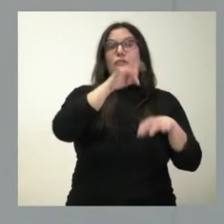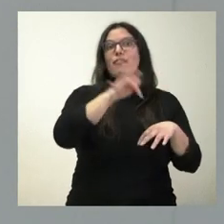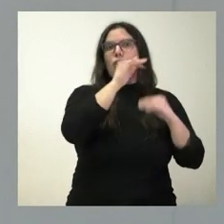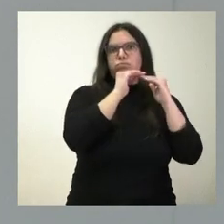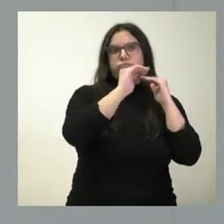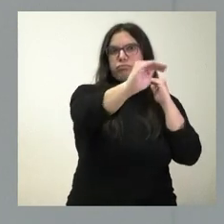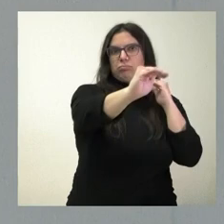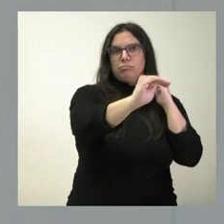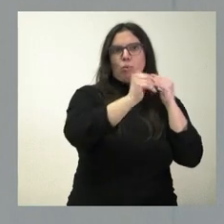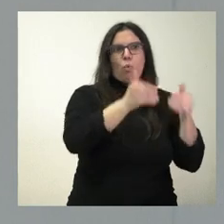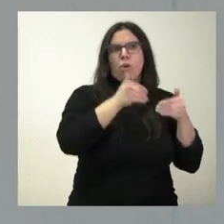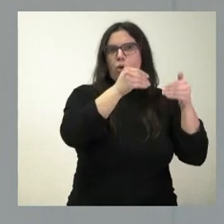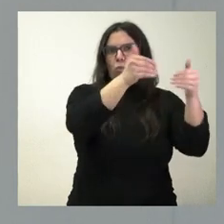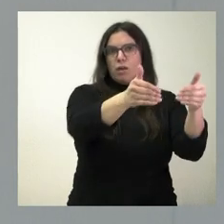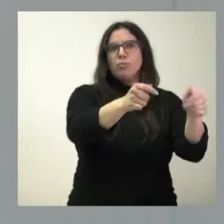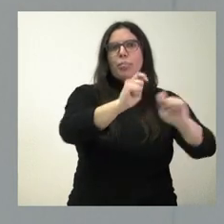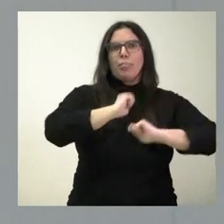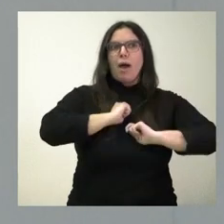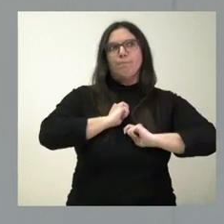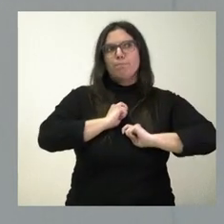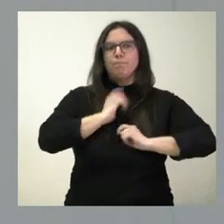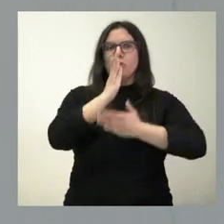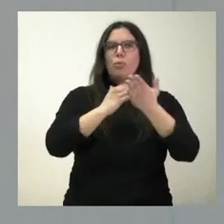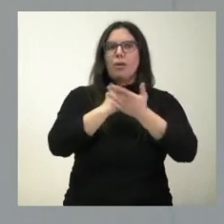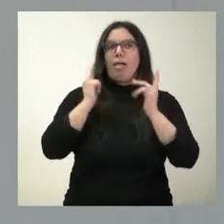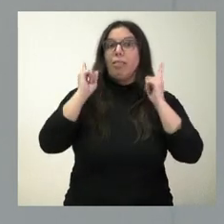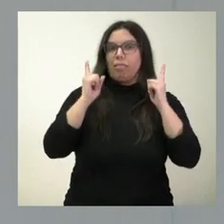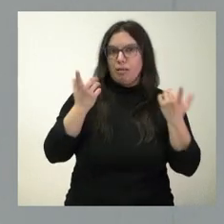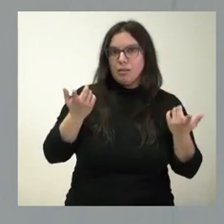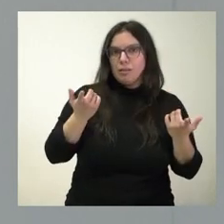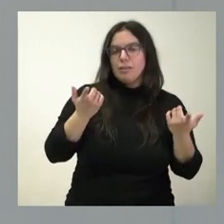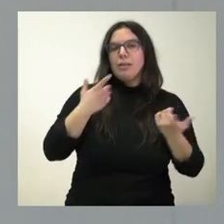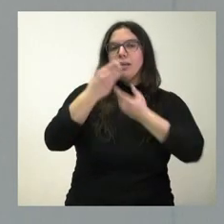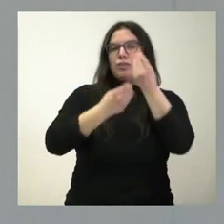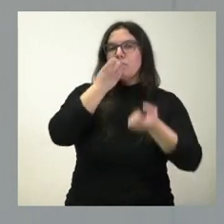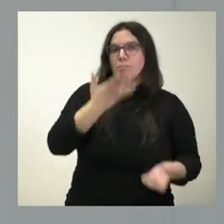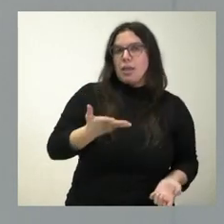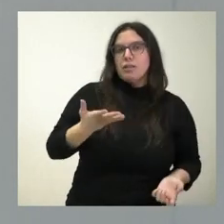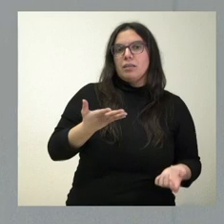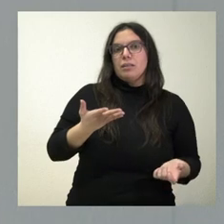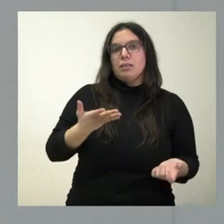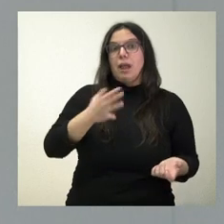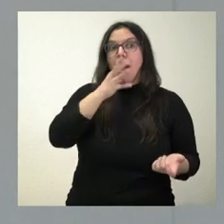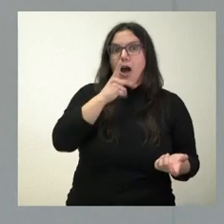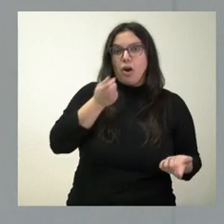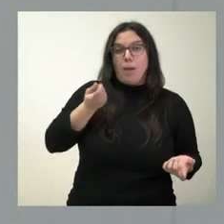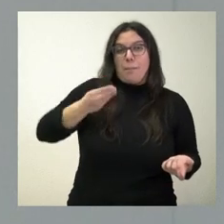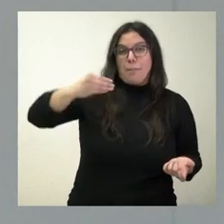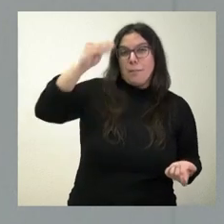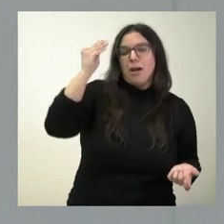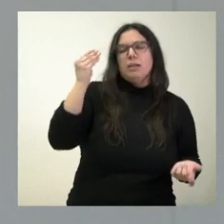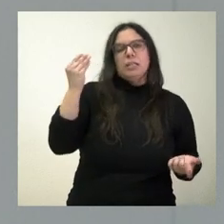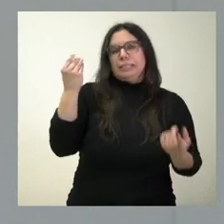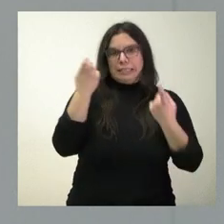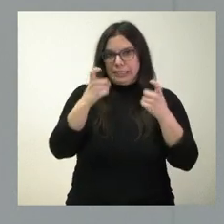fijo nos hace situarnos como una comuna de trema previsora y, por tanto, no está haciendo frente hoy a este incremento de